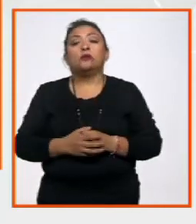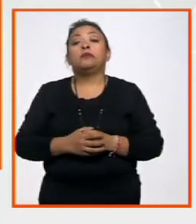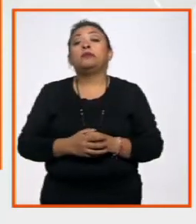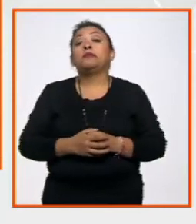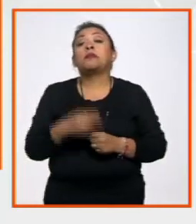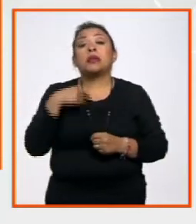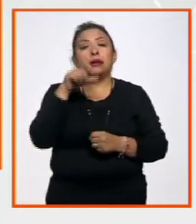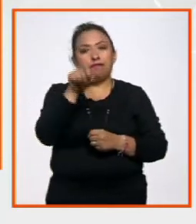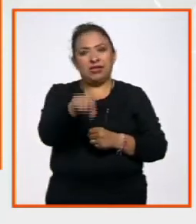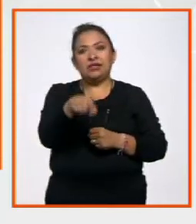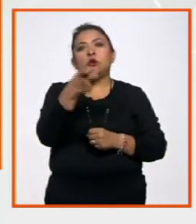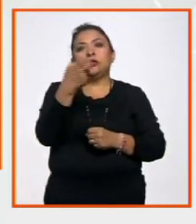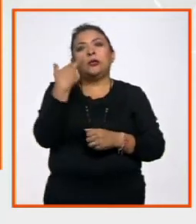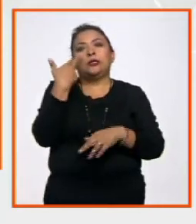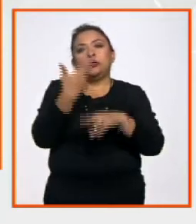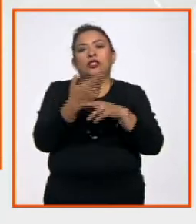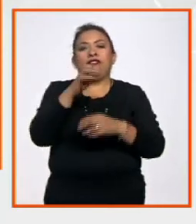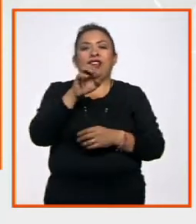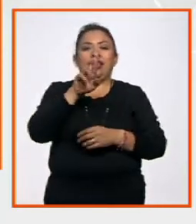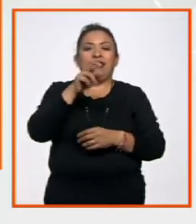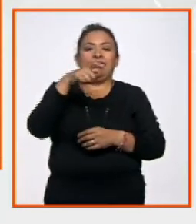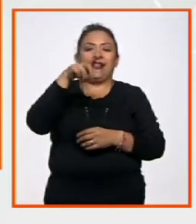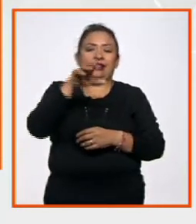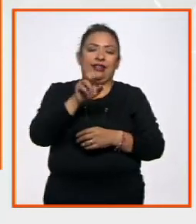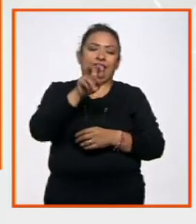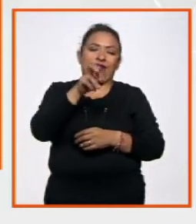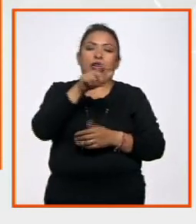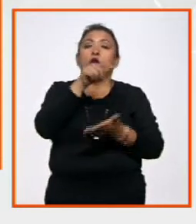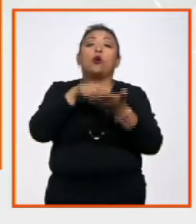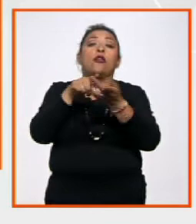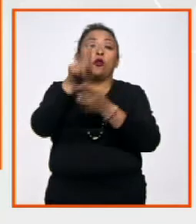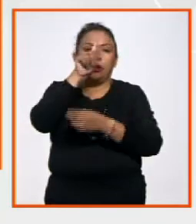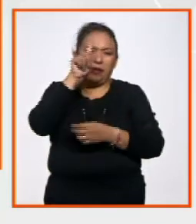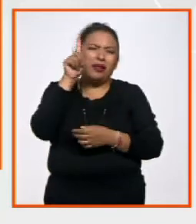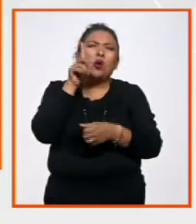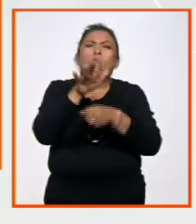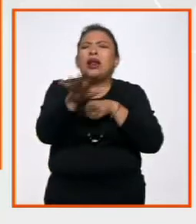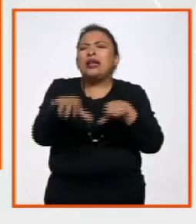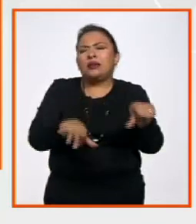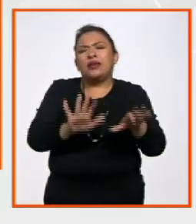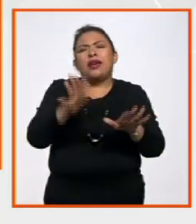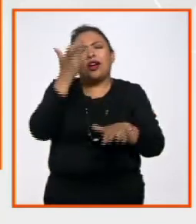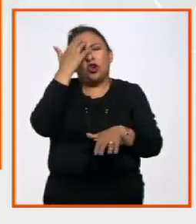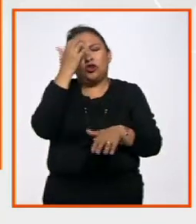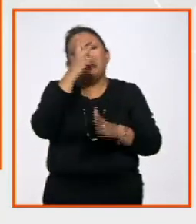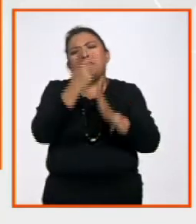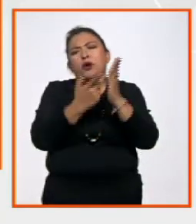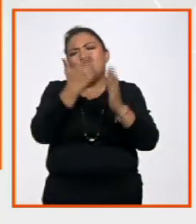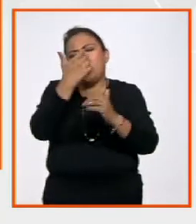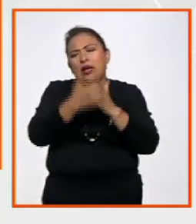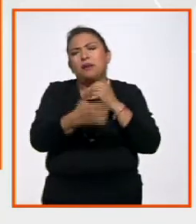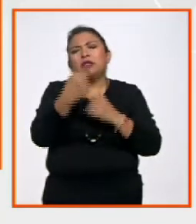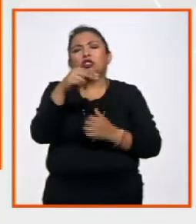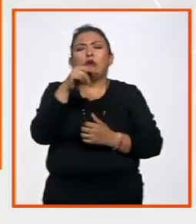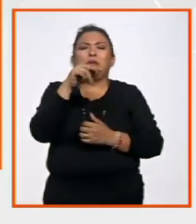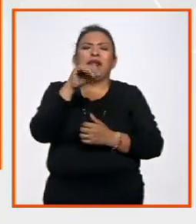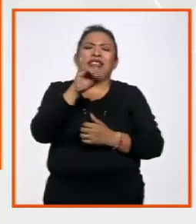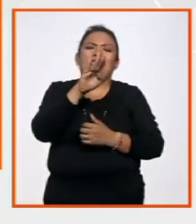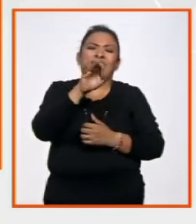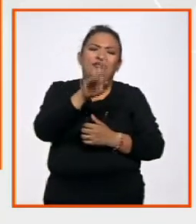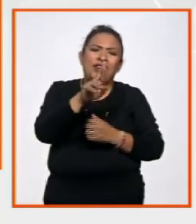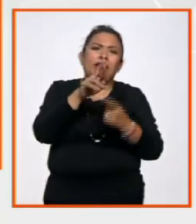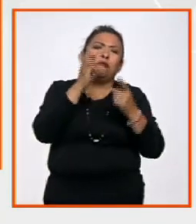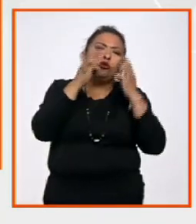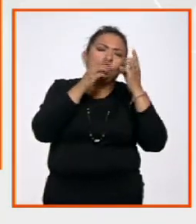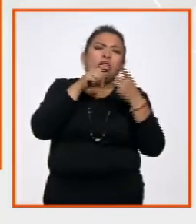Y es justamente de lo que se carga Enrique Vargas desde Madrid. ¿Qué tipo de cosas hacen? Ya son muy conocidos estos programas llamados IBER, IBER Museos,